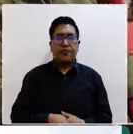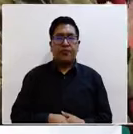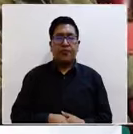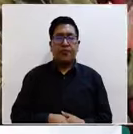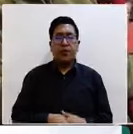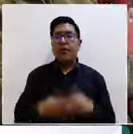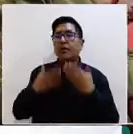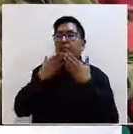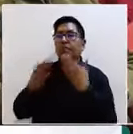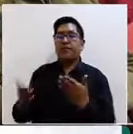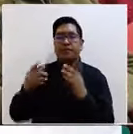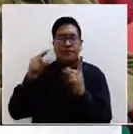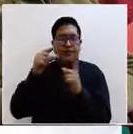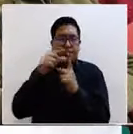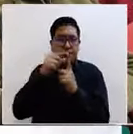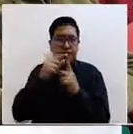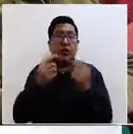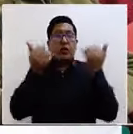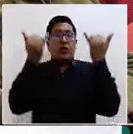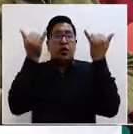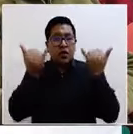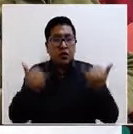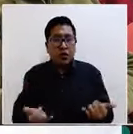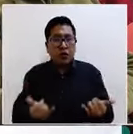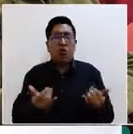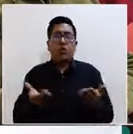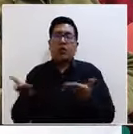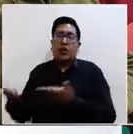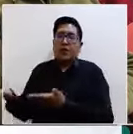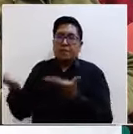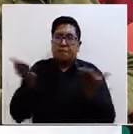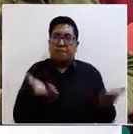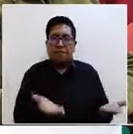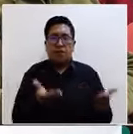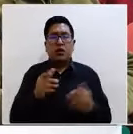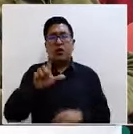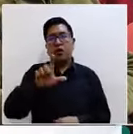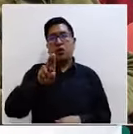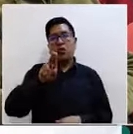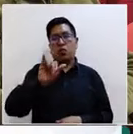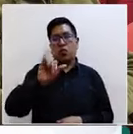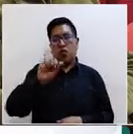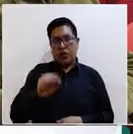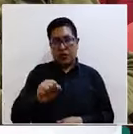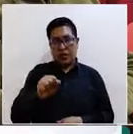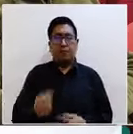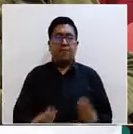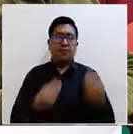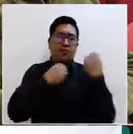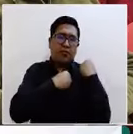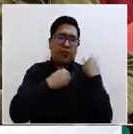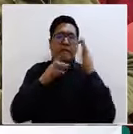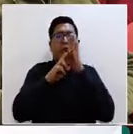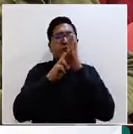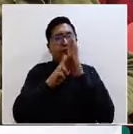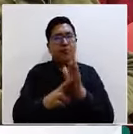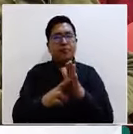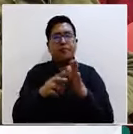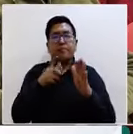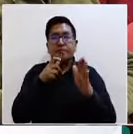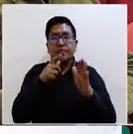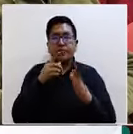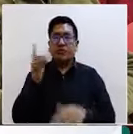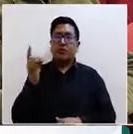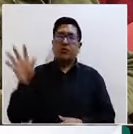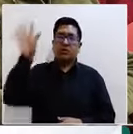Agradeciendo esas palabras, a continuación vamos a invitar a Luis Alberto Mamani Chukimia, representante de Egresados de